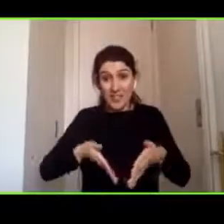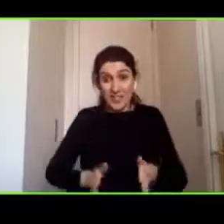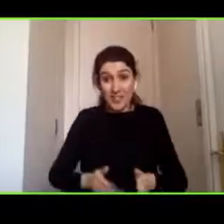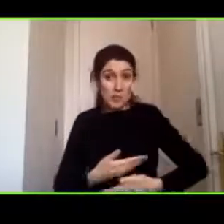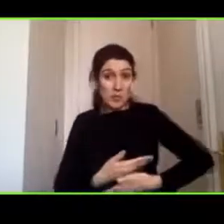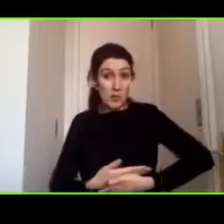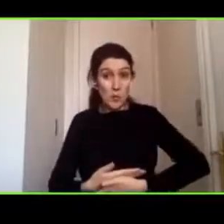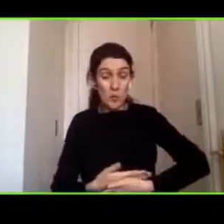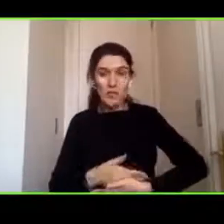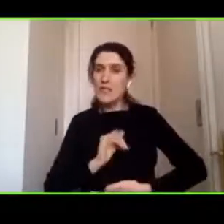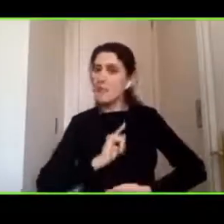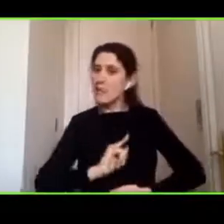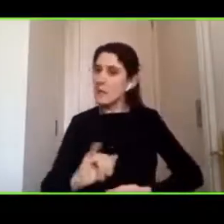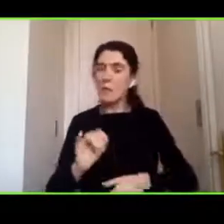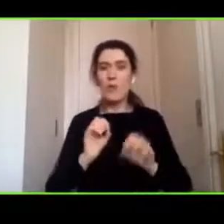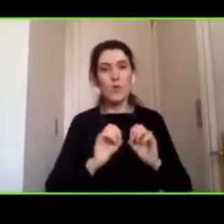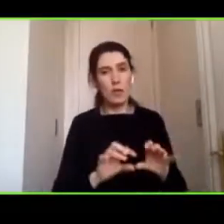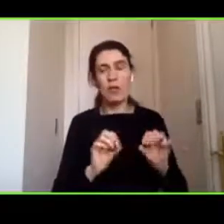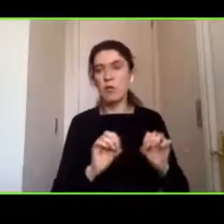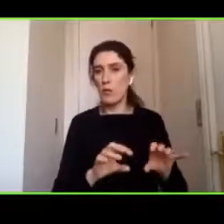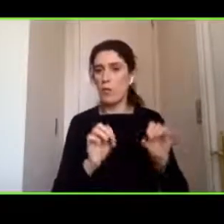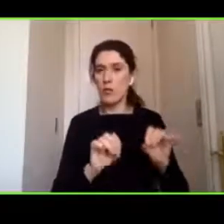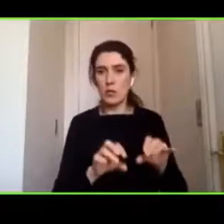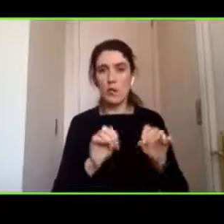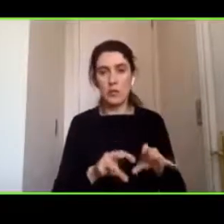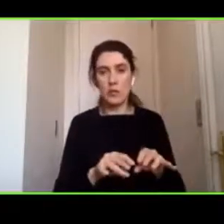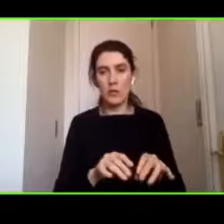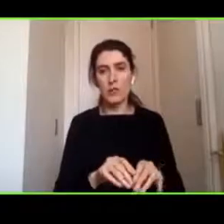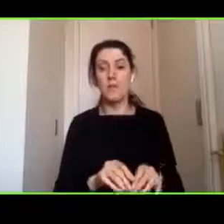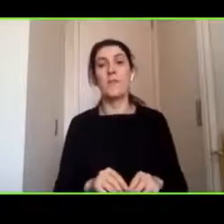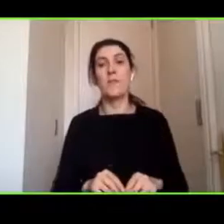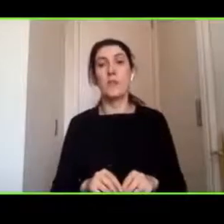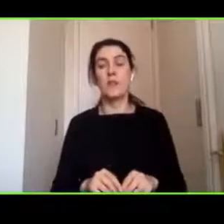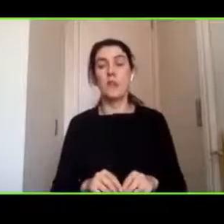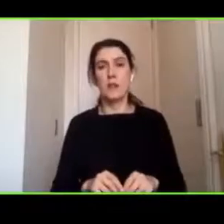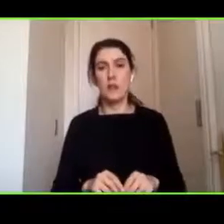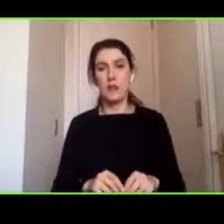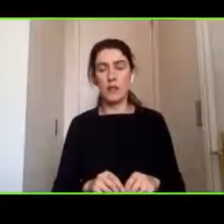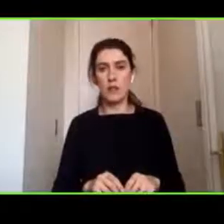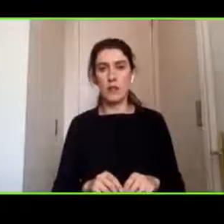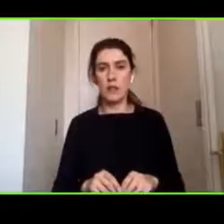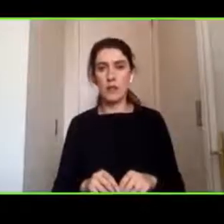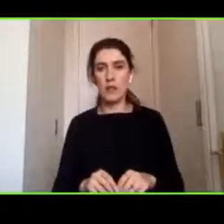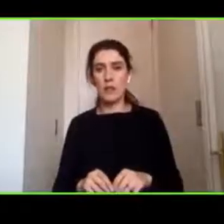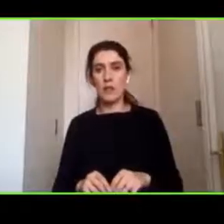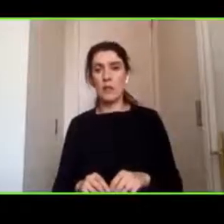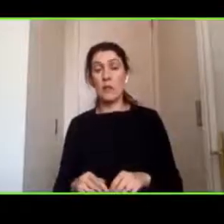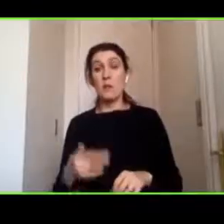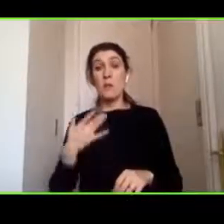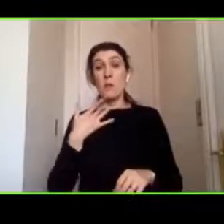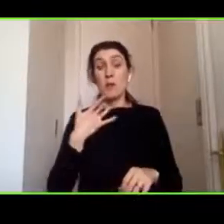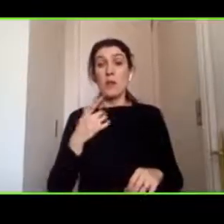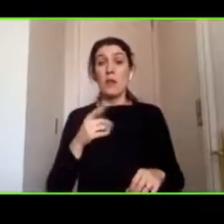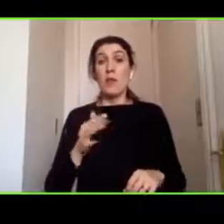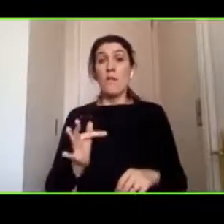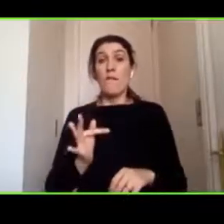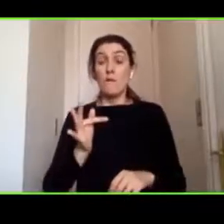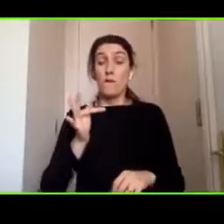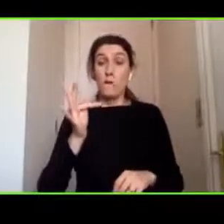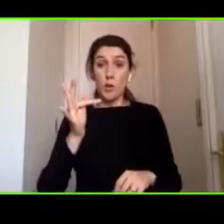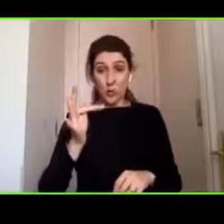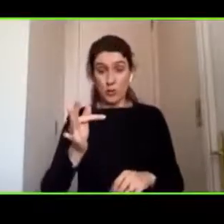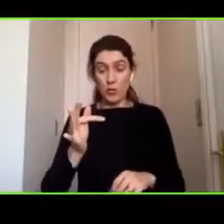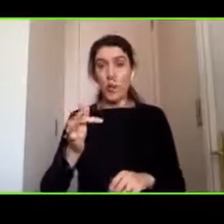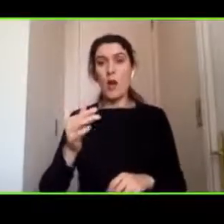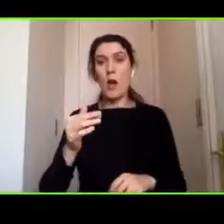para evitar secuelas tan complejas que uno ve que son las secuelas anímicas trastorno psiquiátrico